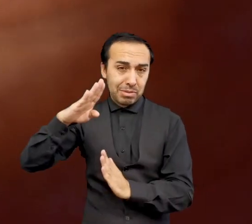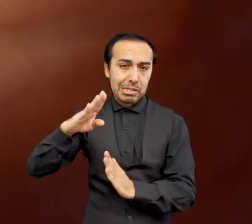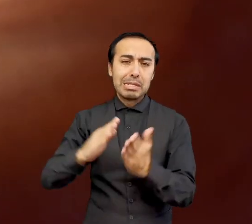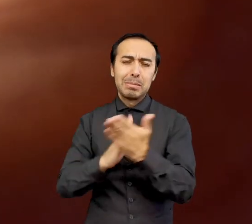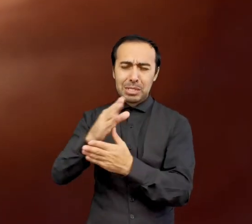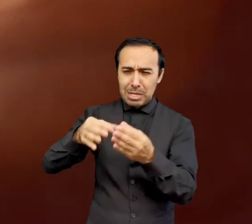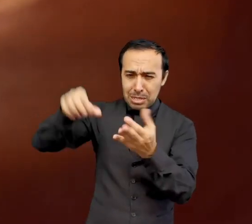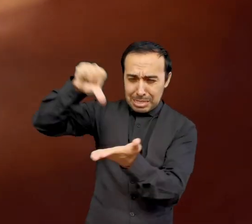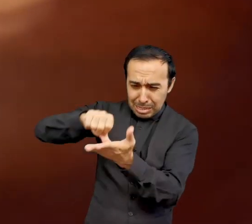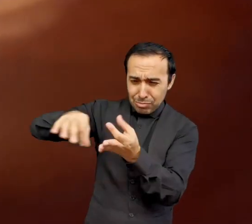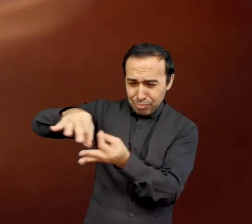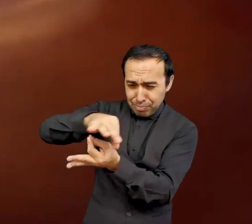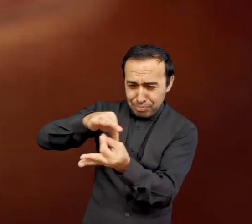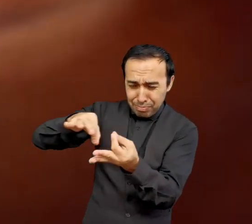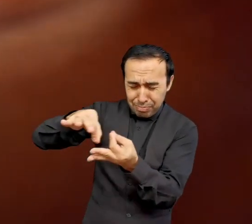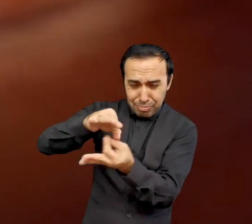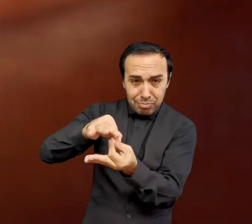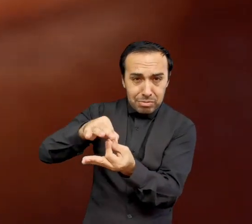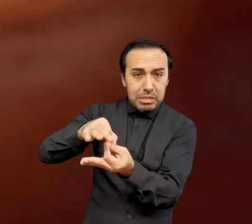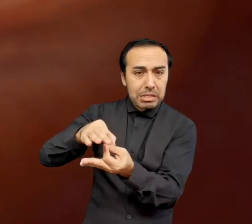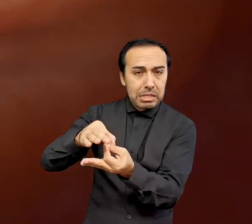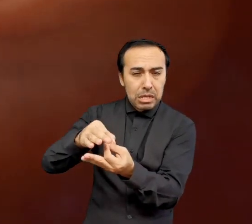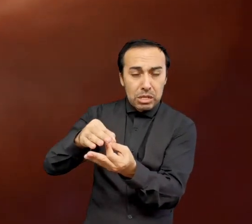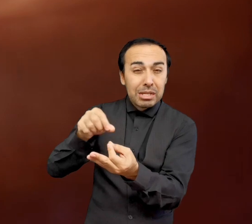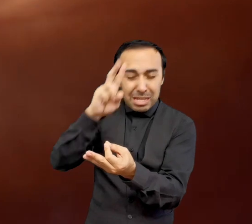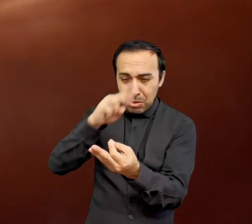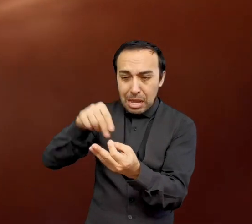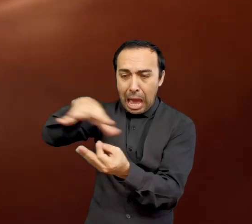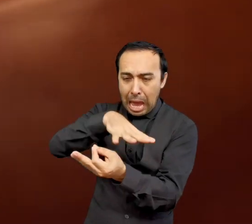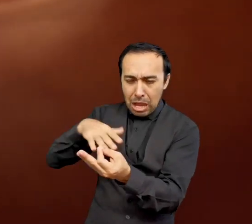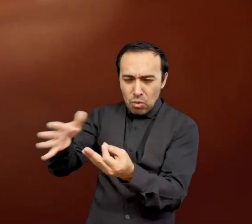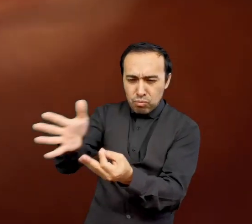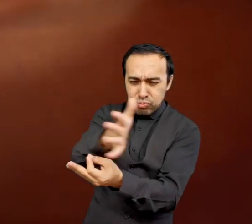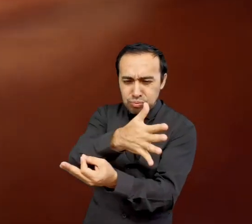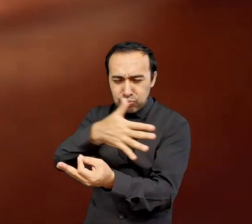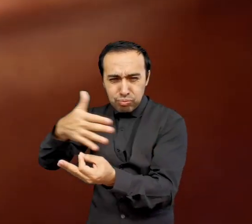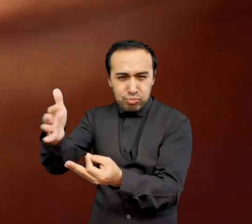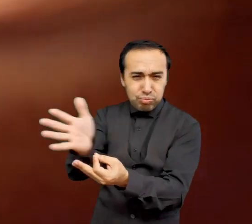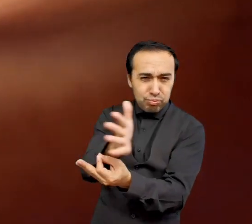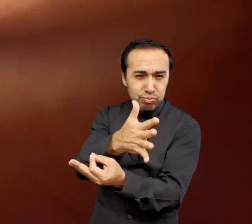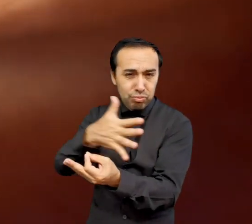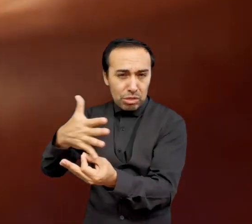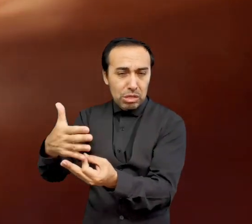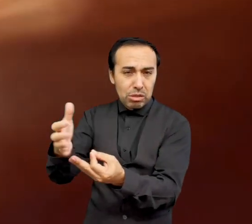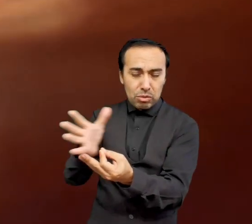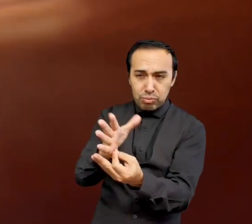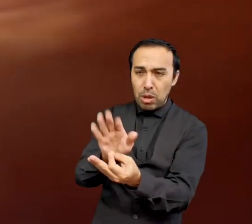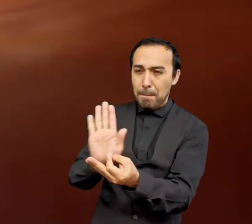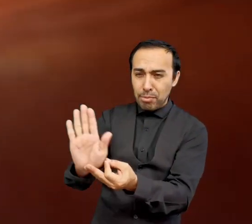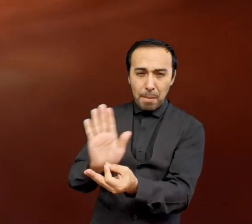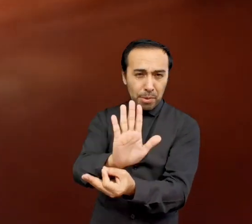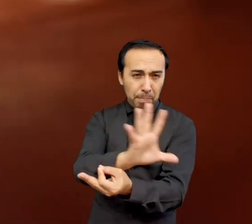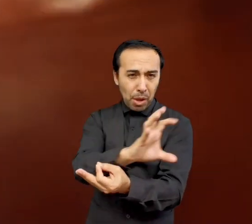fusión nuclear en el centro y se produce un fuerte viento estelar que detiene la caída de masa al objeto